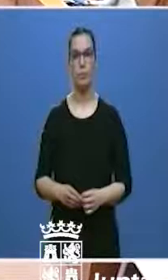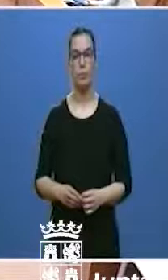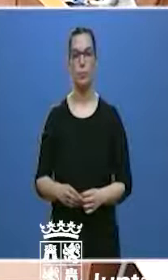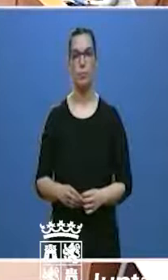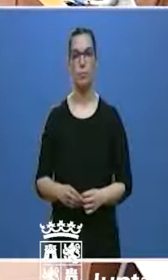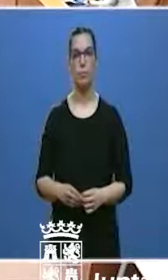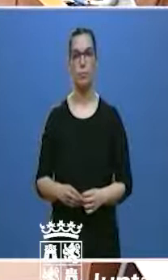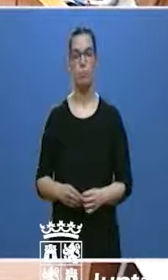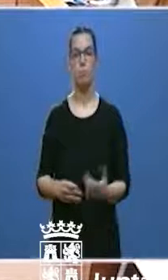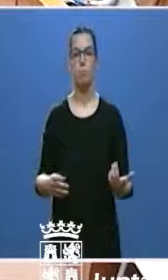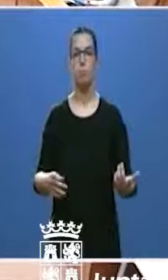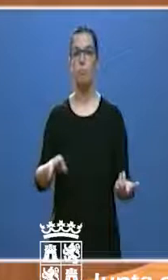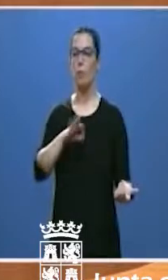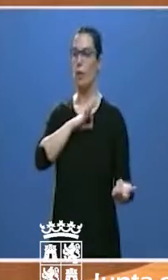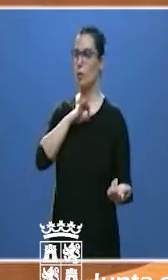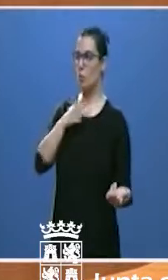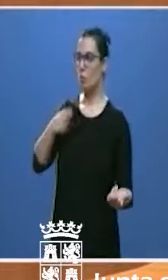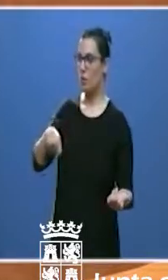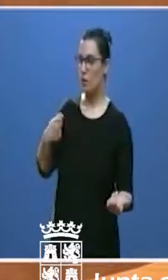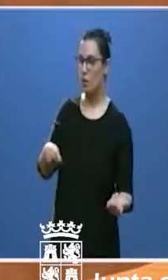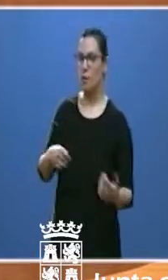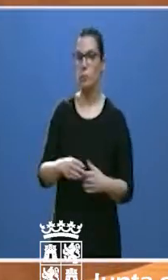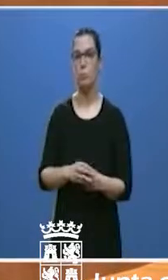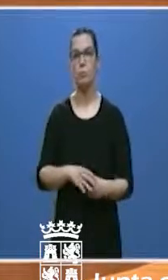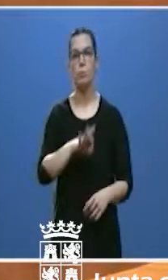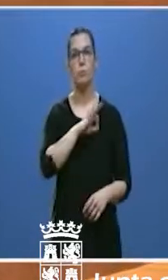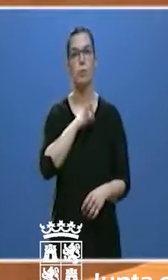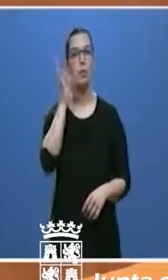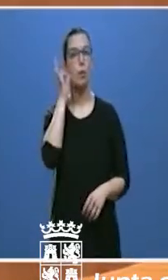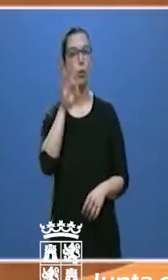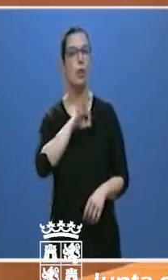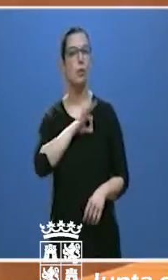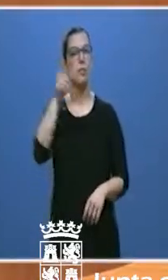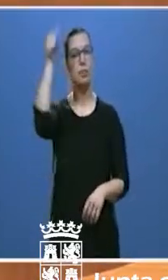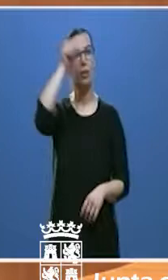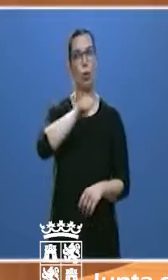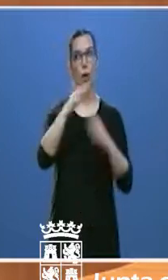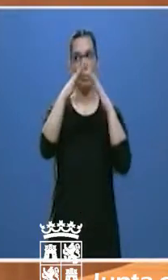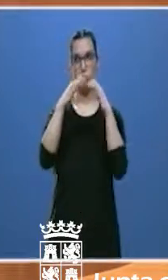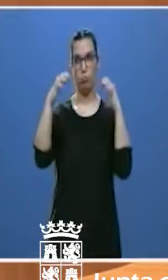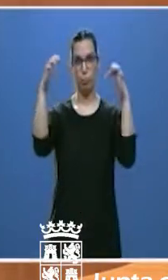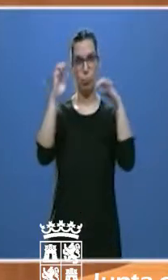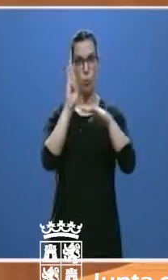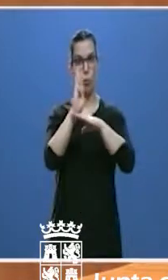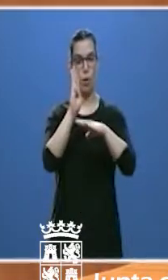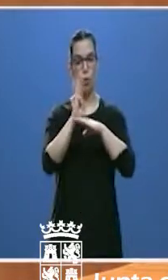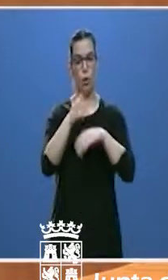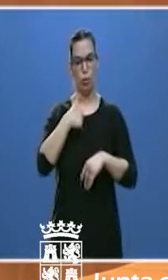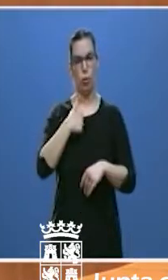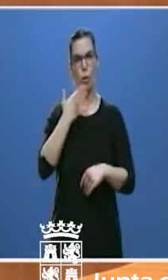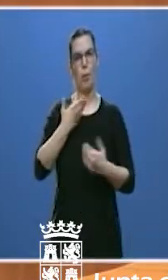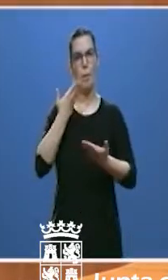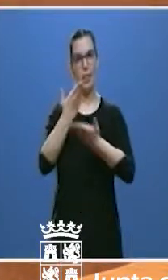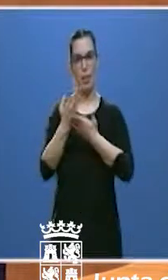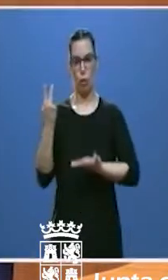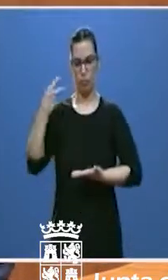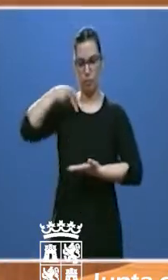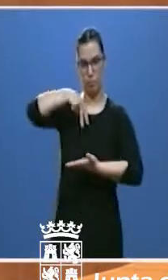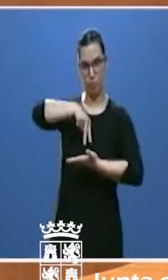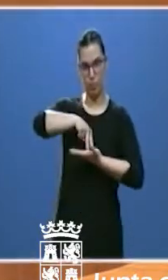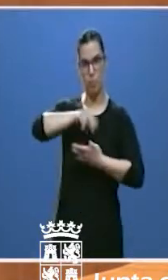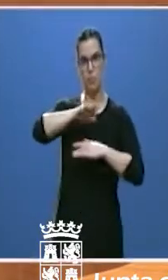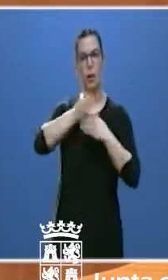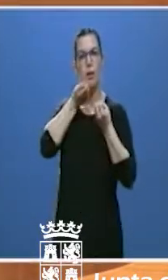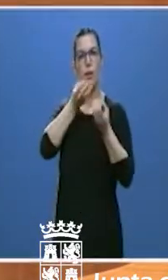Señor presidente, señoras y señores procuradores, comparezco a petición propia para informar una vez más